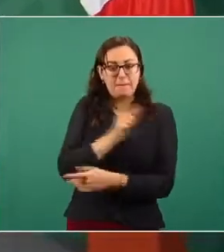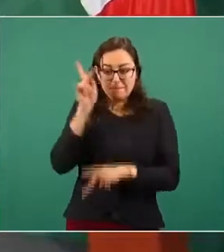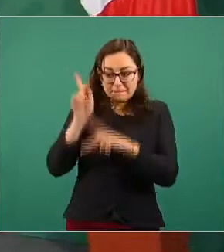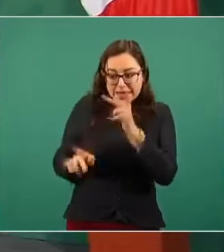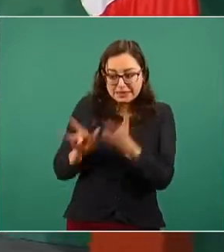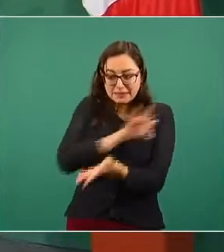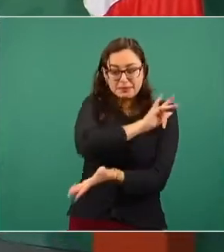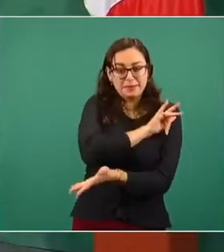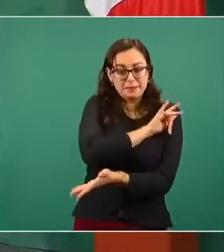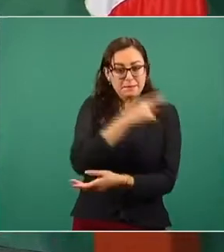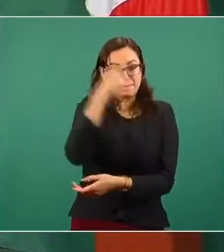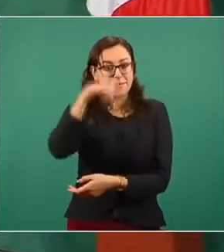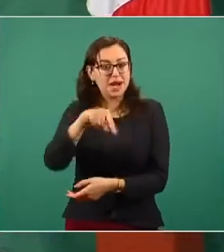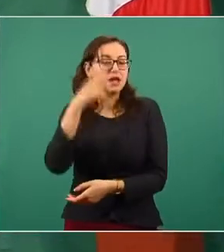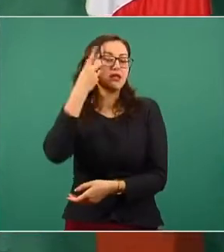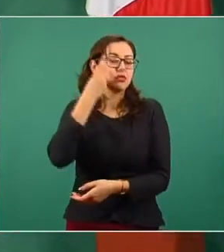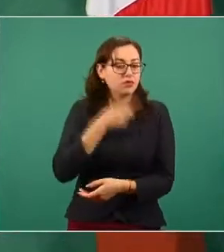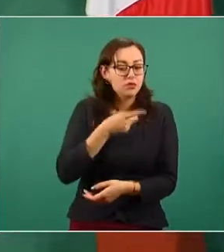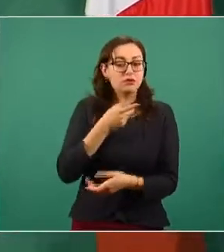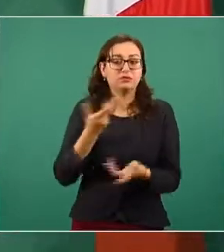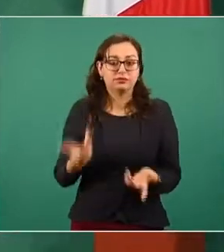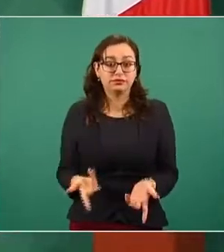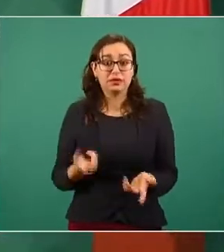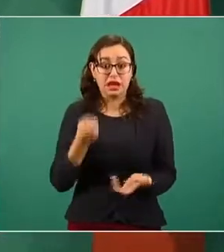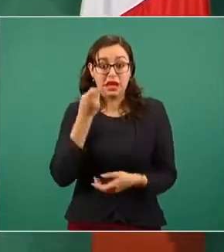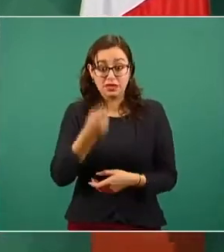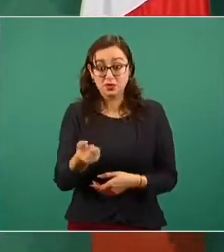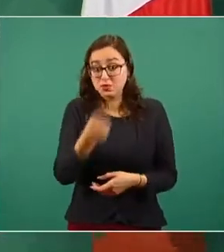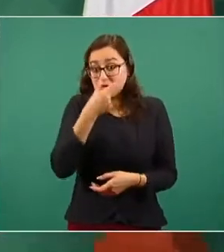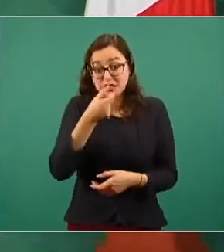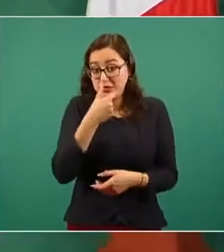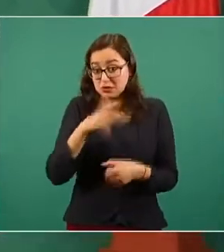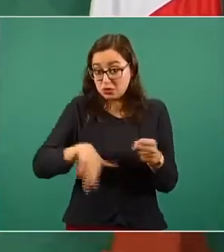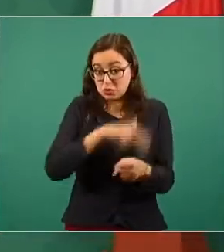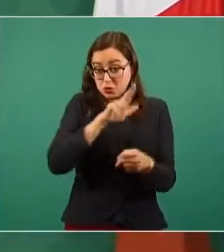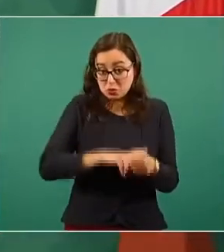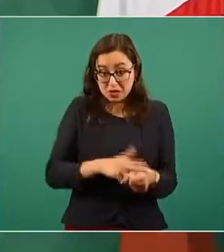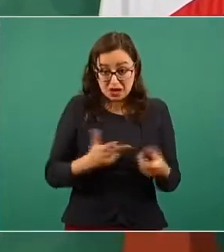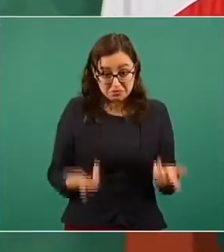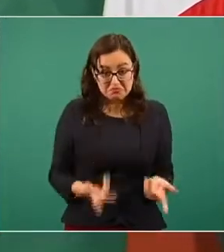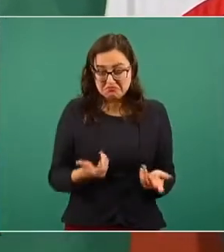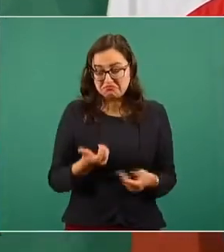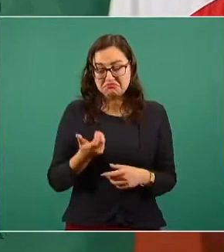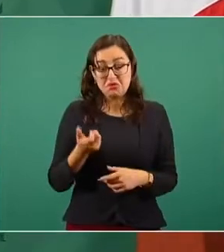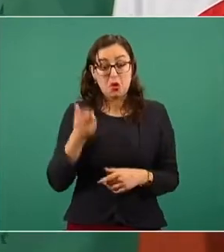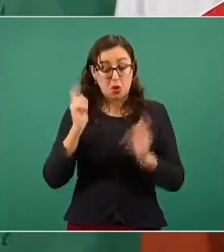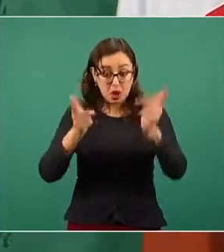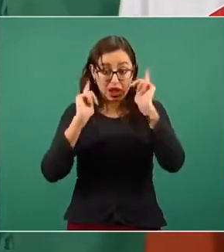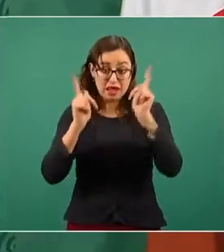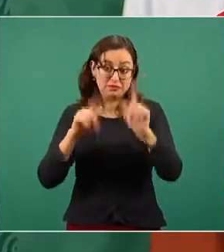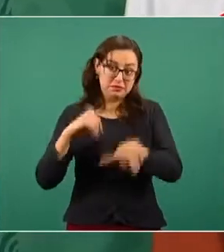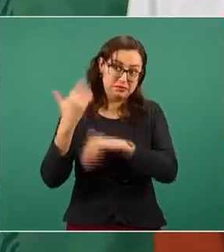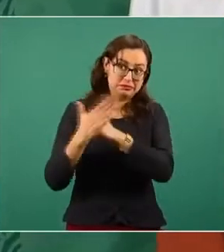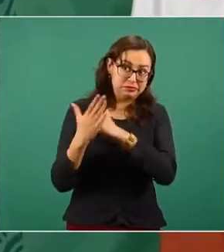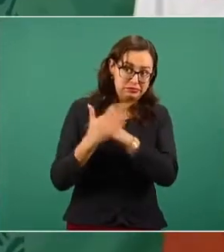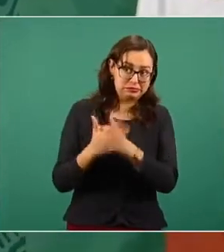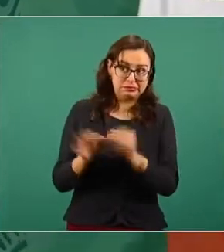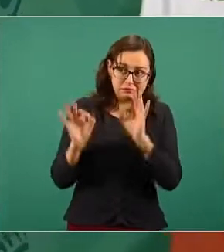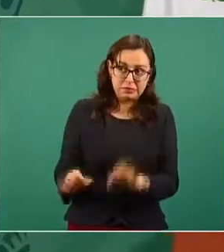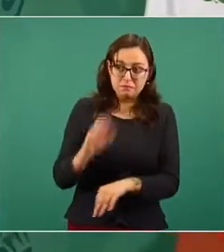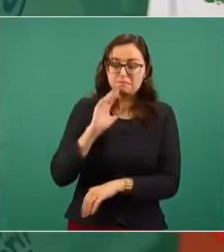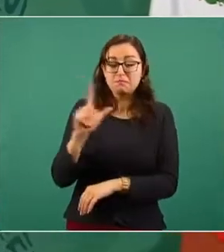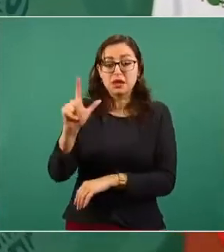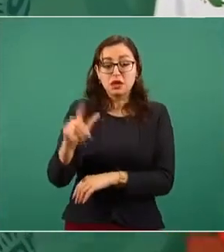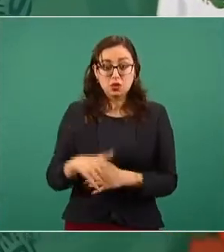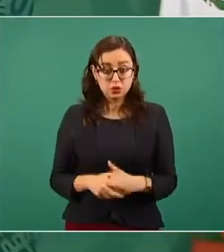donde tienen que estar anestesiados y tienen que tener este tipo de medicamentos. Entonces, yo hoy por hoy es muy